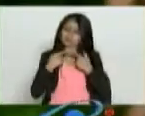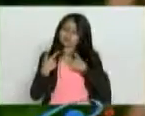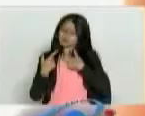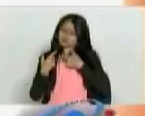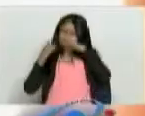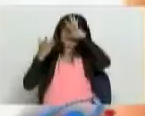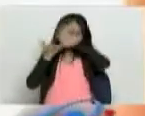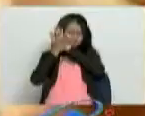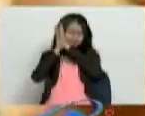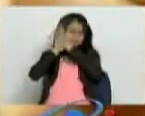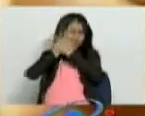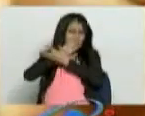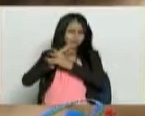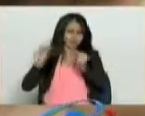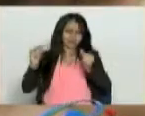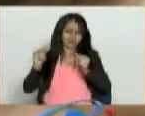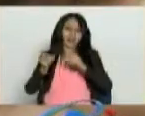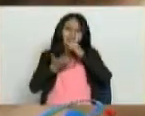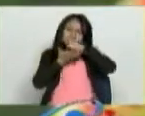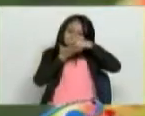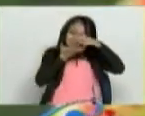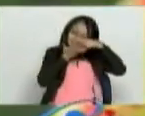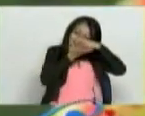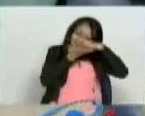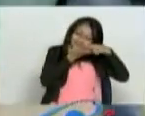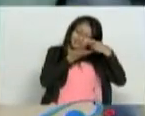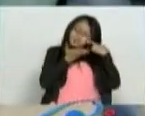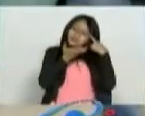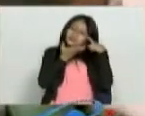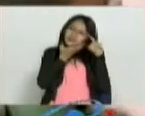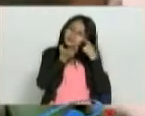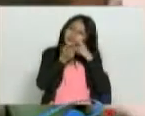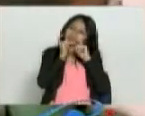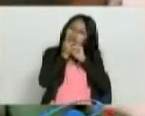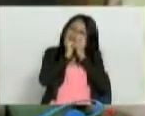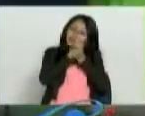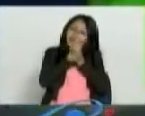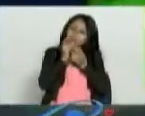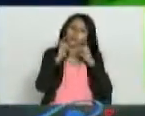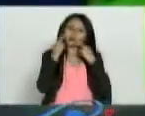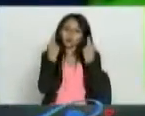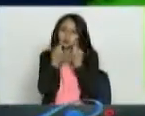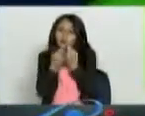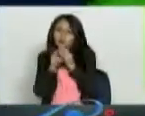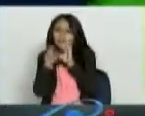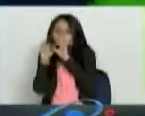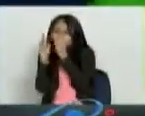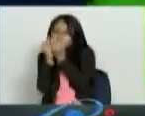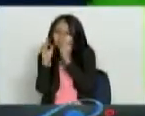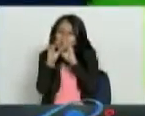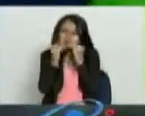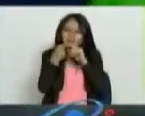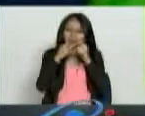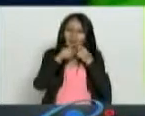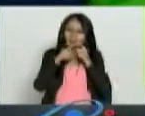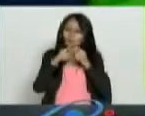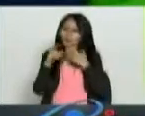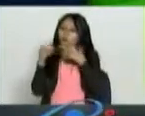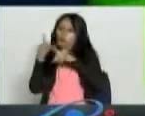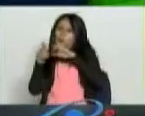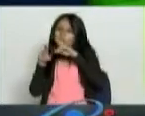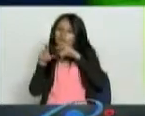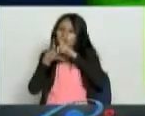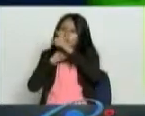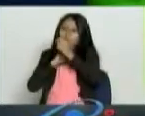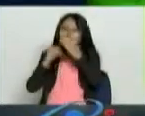derrúmbalos. Escribe notas de reconciliación. Reúnete con esas personas distantes y dales un